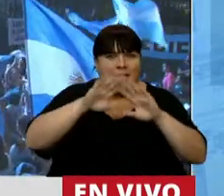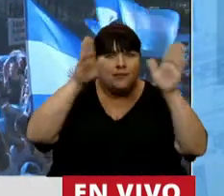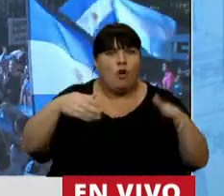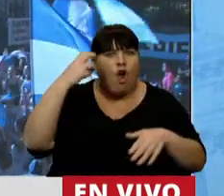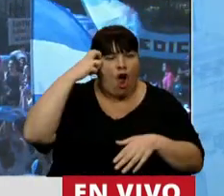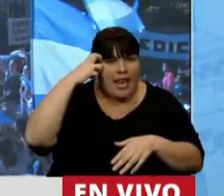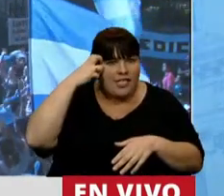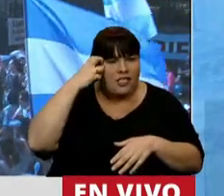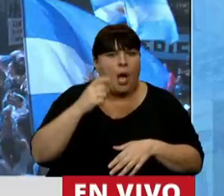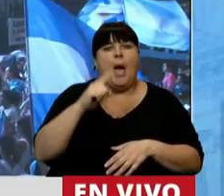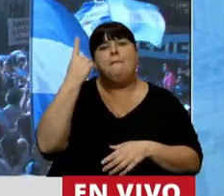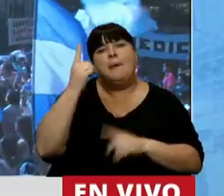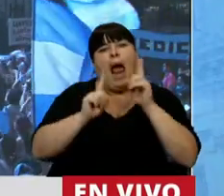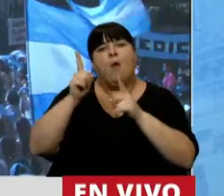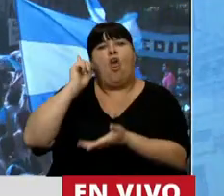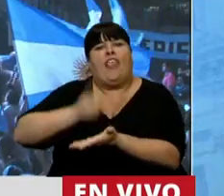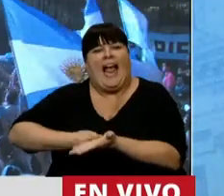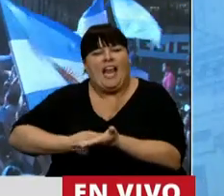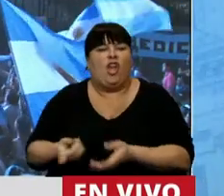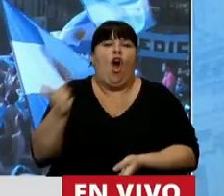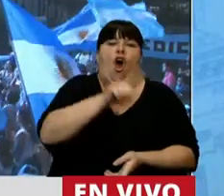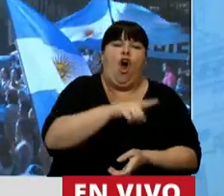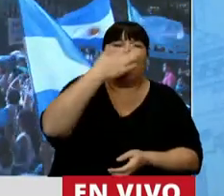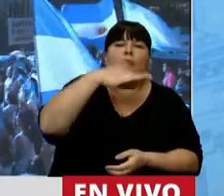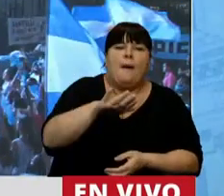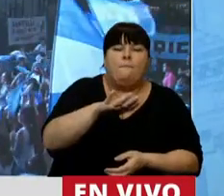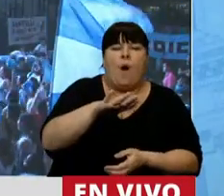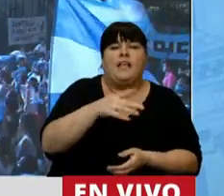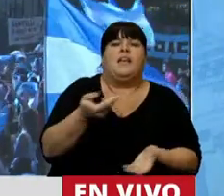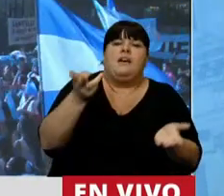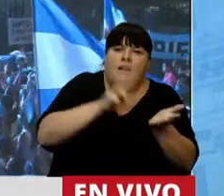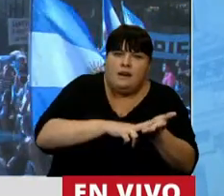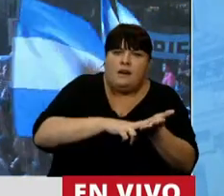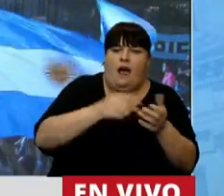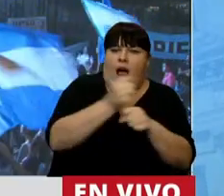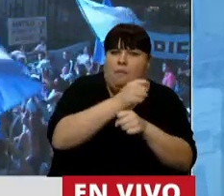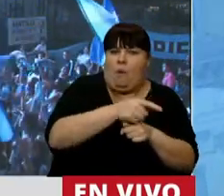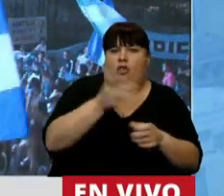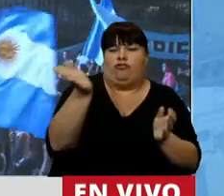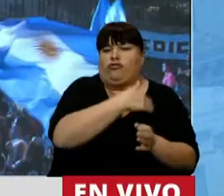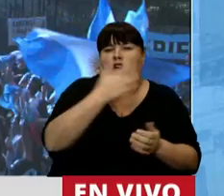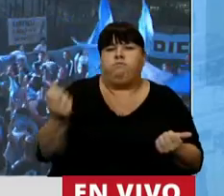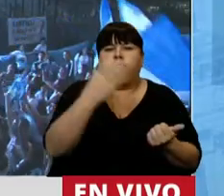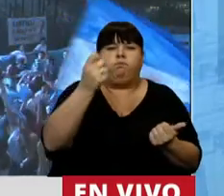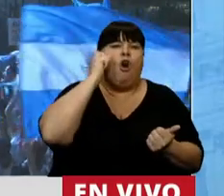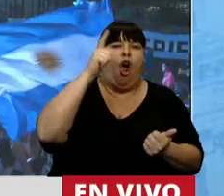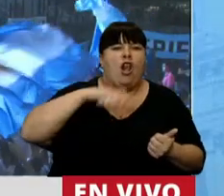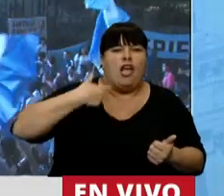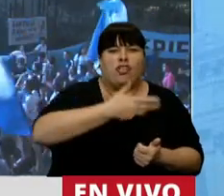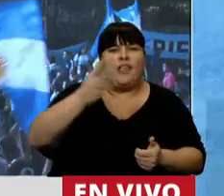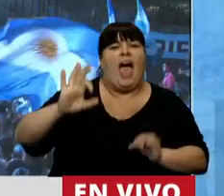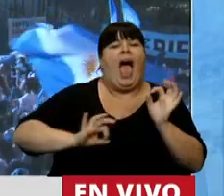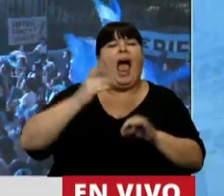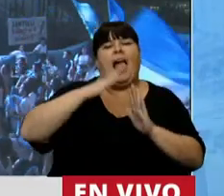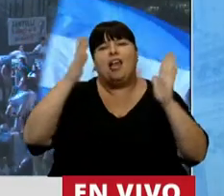Congreso, primero con algunos decretos y luego después en la ratificación de todas las conquistas sociales de la